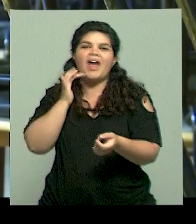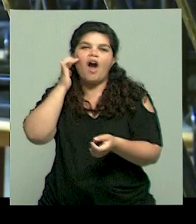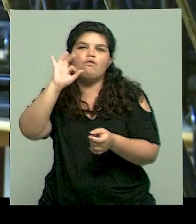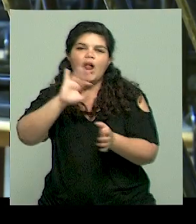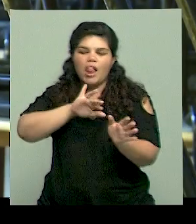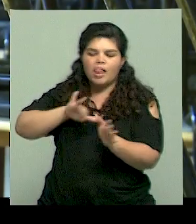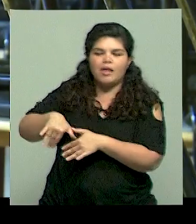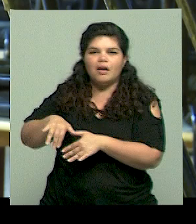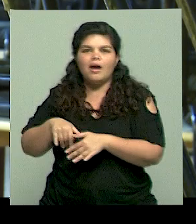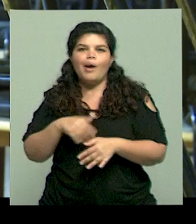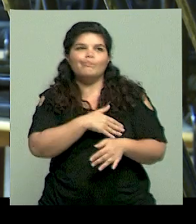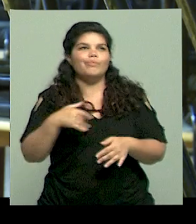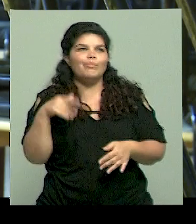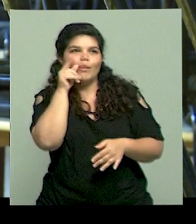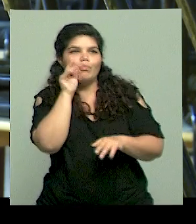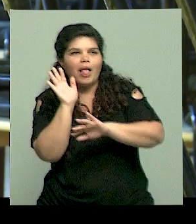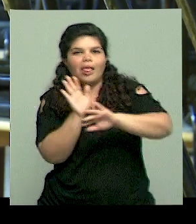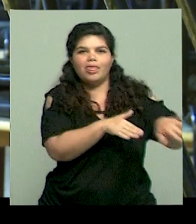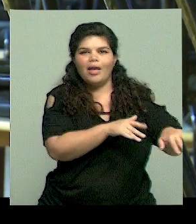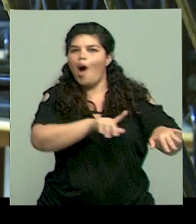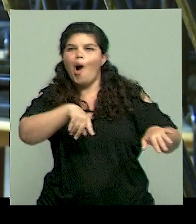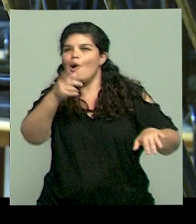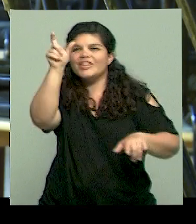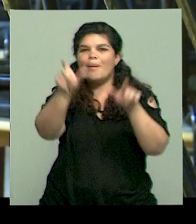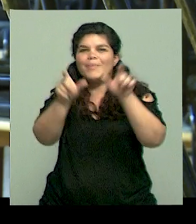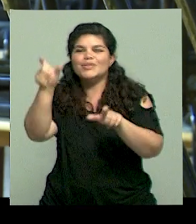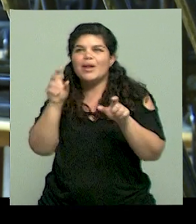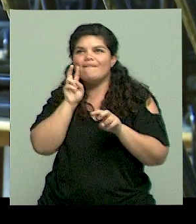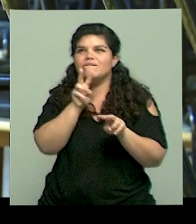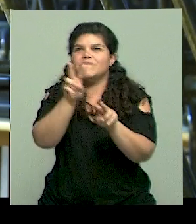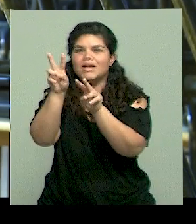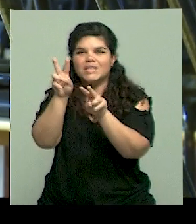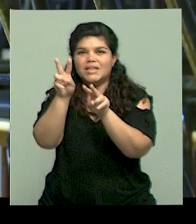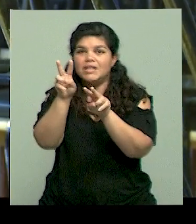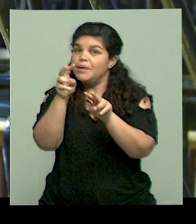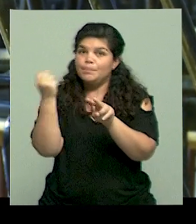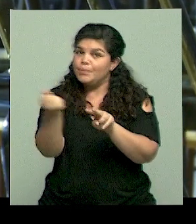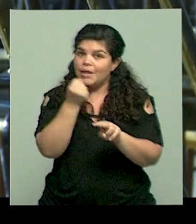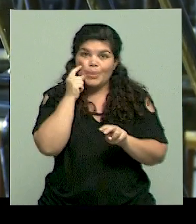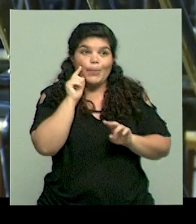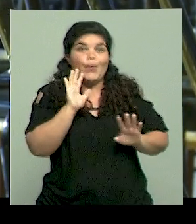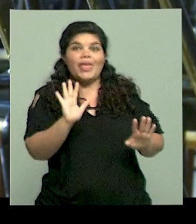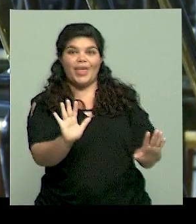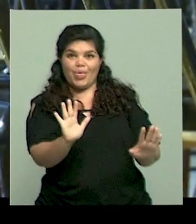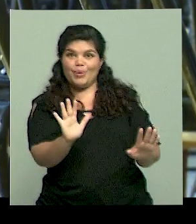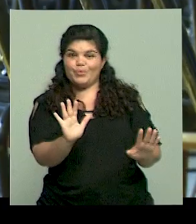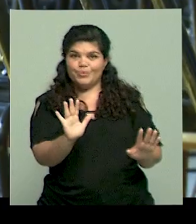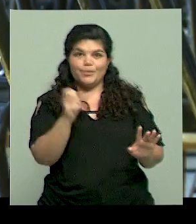de una ¿Y es bueno eso o hay que tener un cierto cuidado? Hay que tener cuidado. Vamos a hablar.